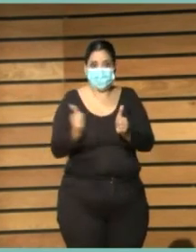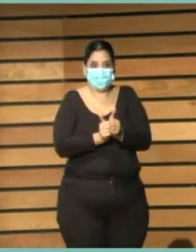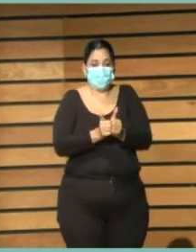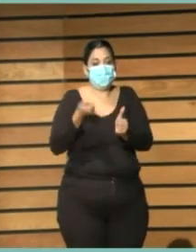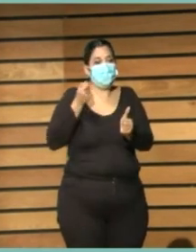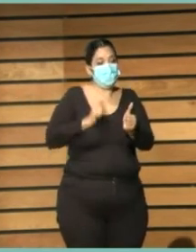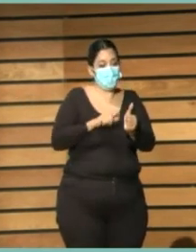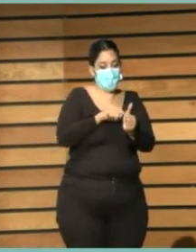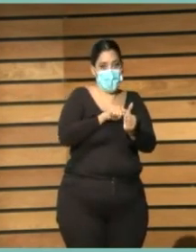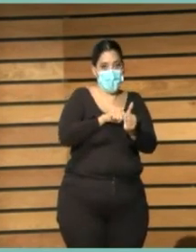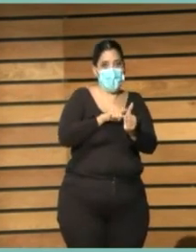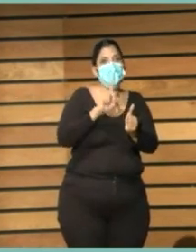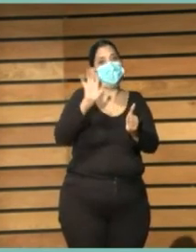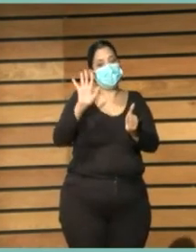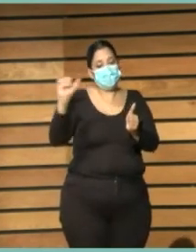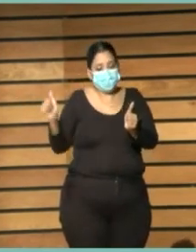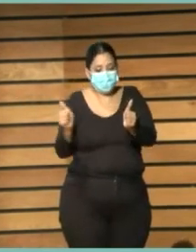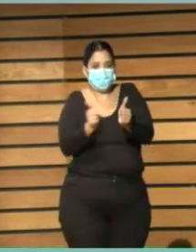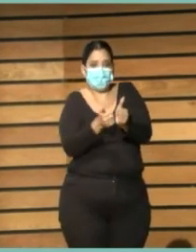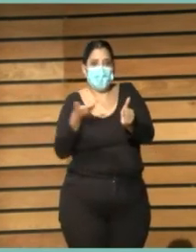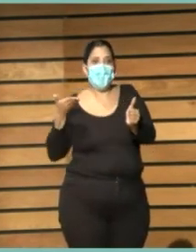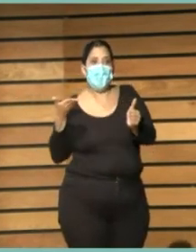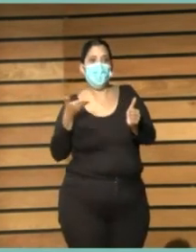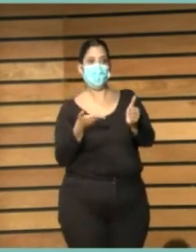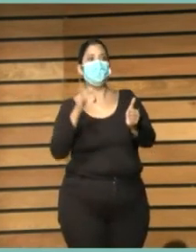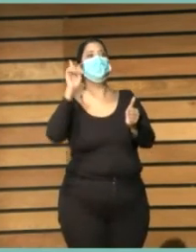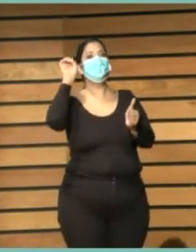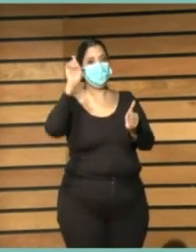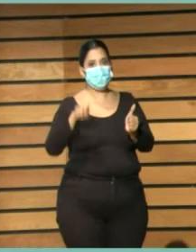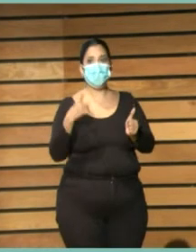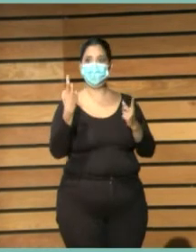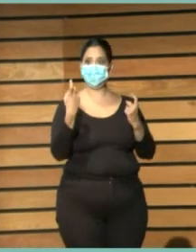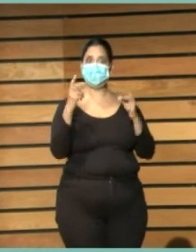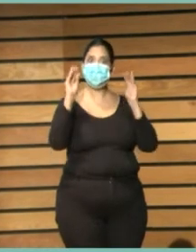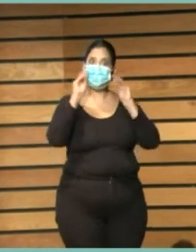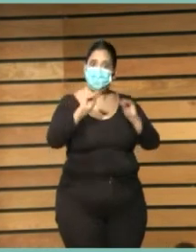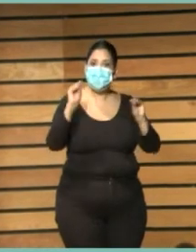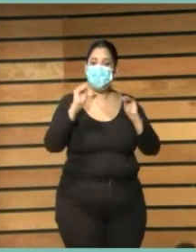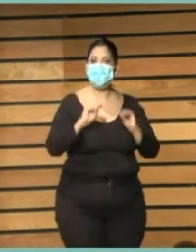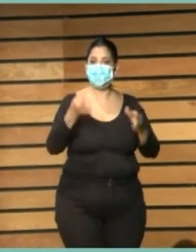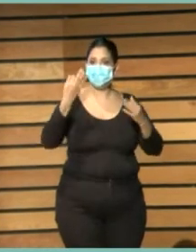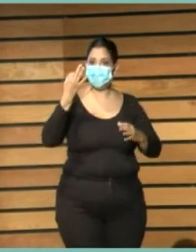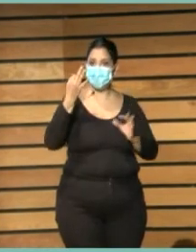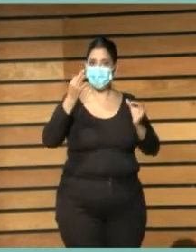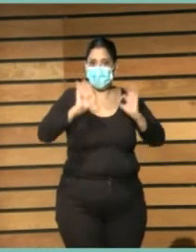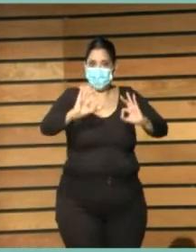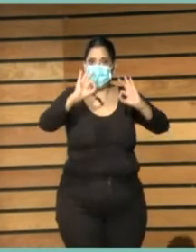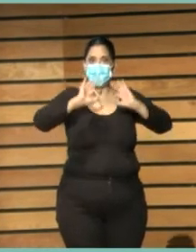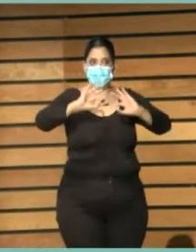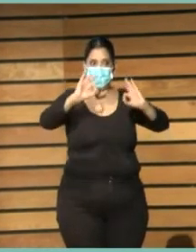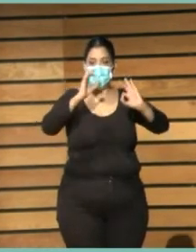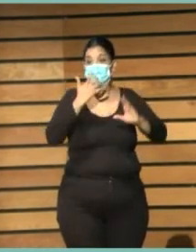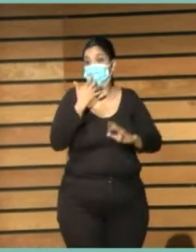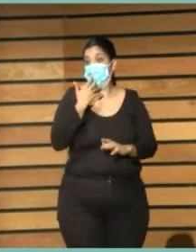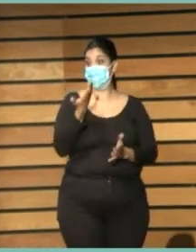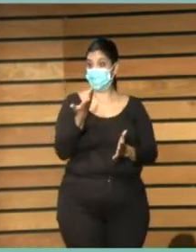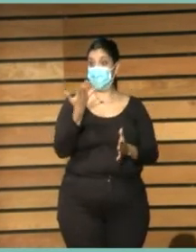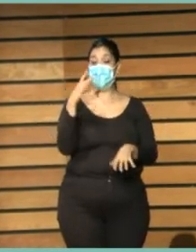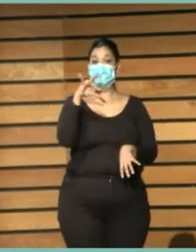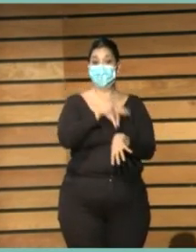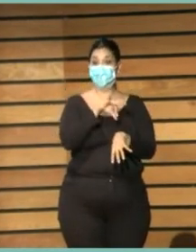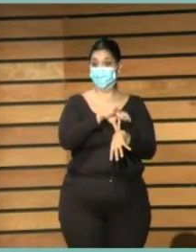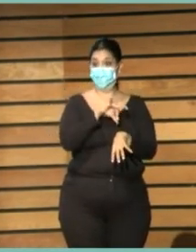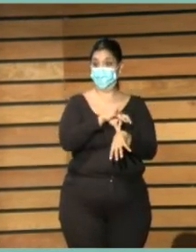ninguna titulación oficial y bueno pues en cualquier hospital pues los médicos tienen titulación de médico